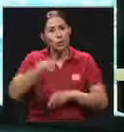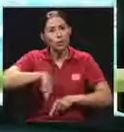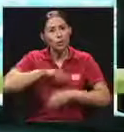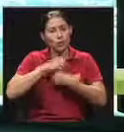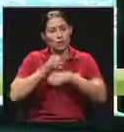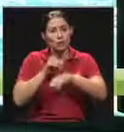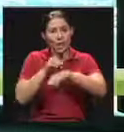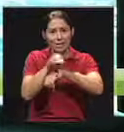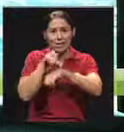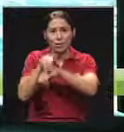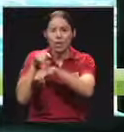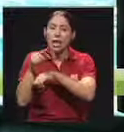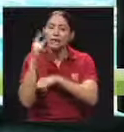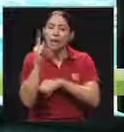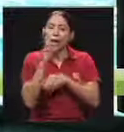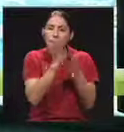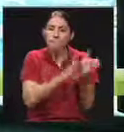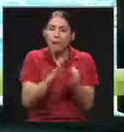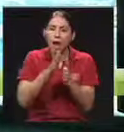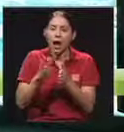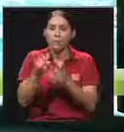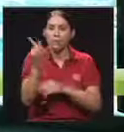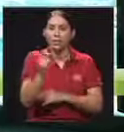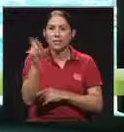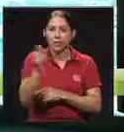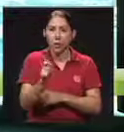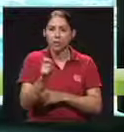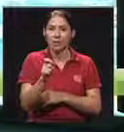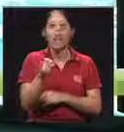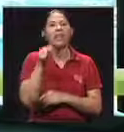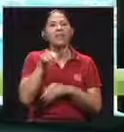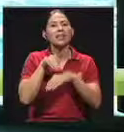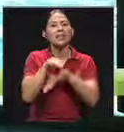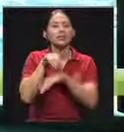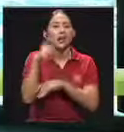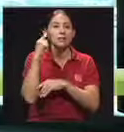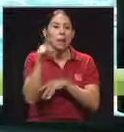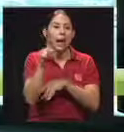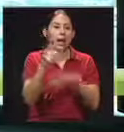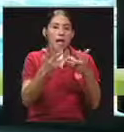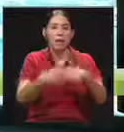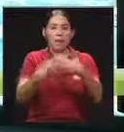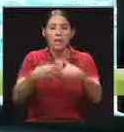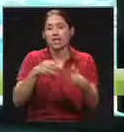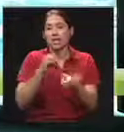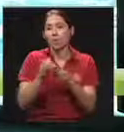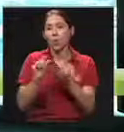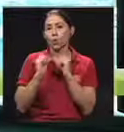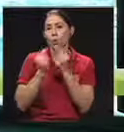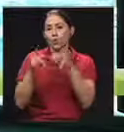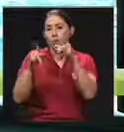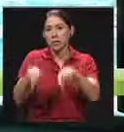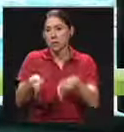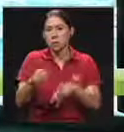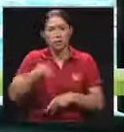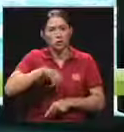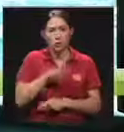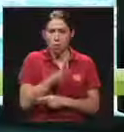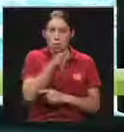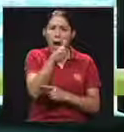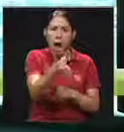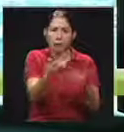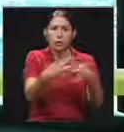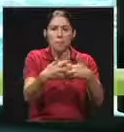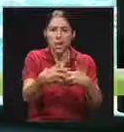en materia de planes de pensiones a las empresas o a grupos de personas en particular. Vamos a la